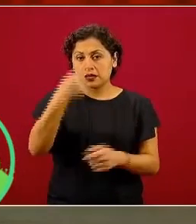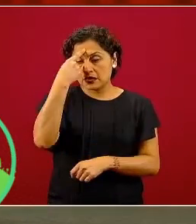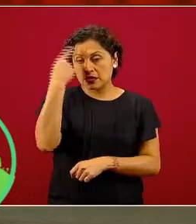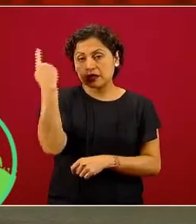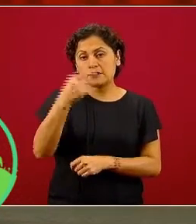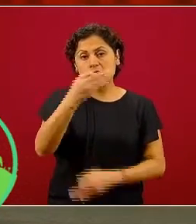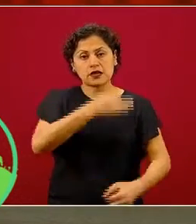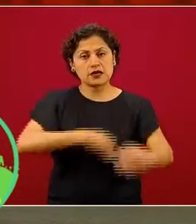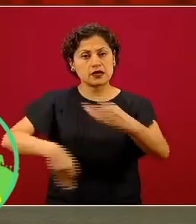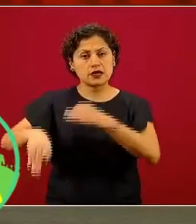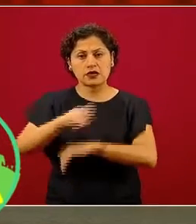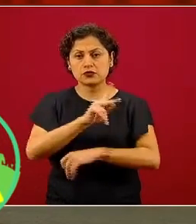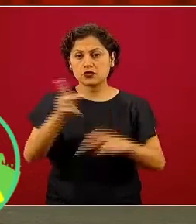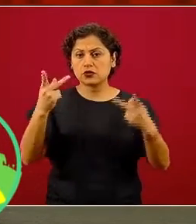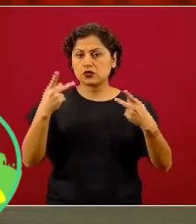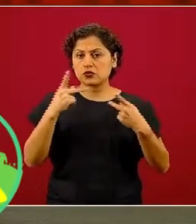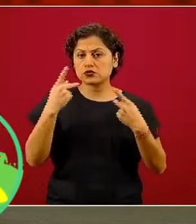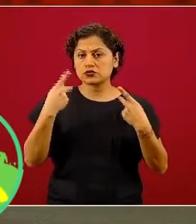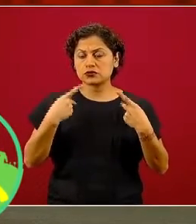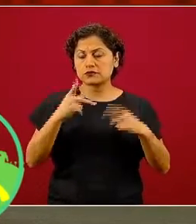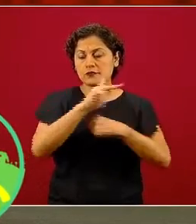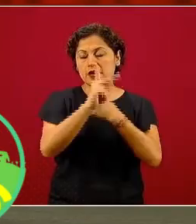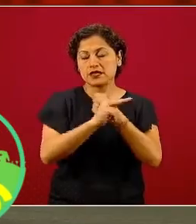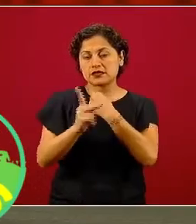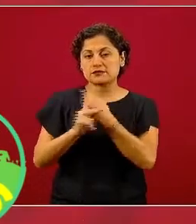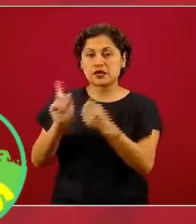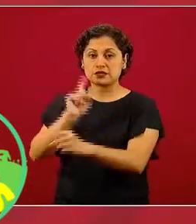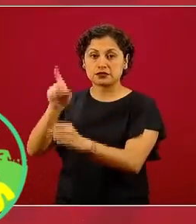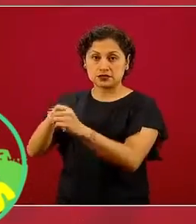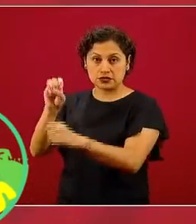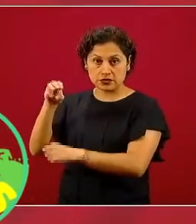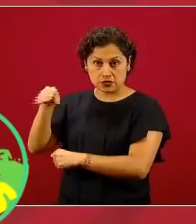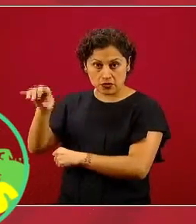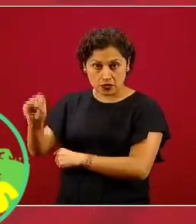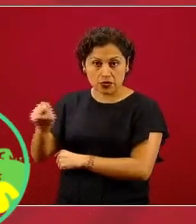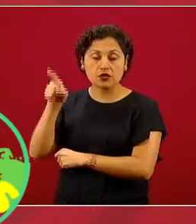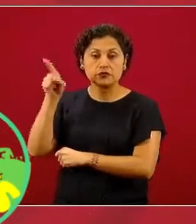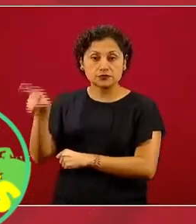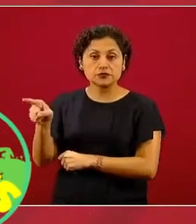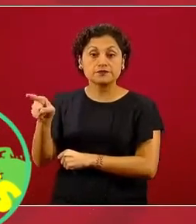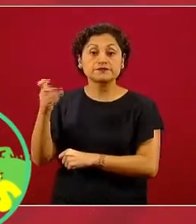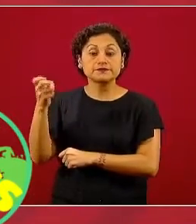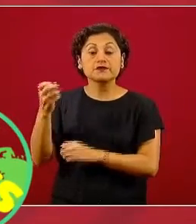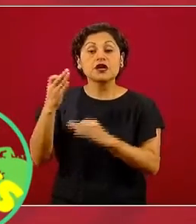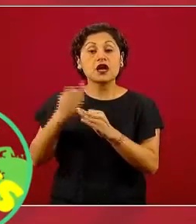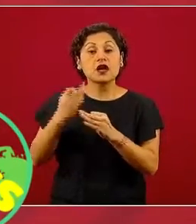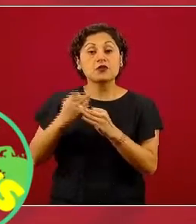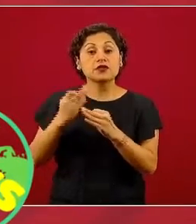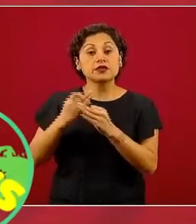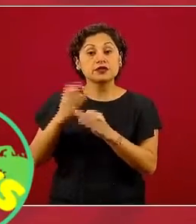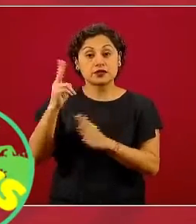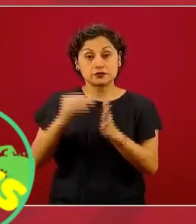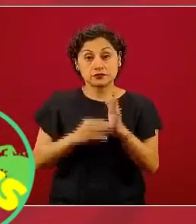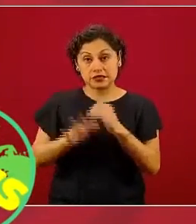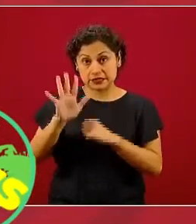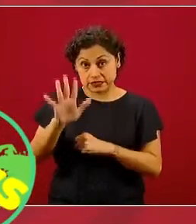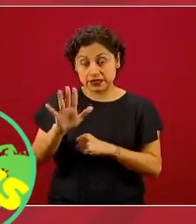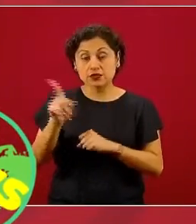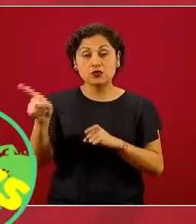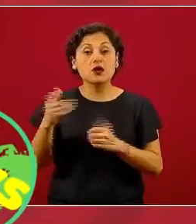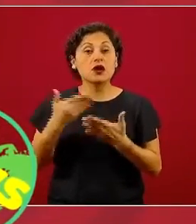Mundial de la Salud y en su versión 2005, que es la que está vigente hasta el momento, se establecieron cambios muy